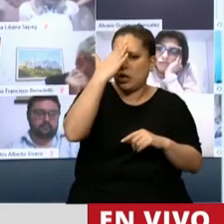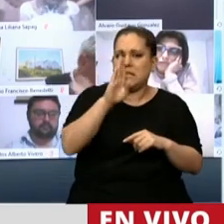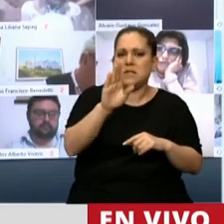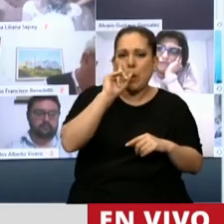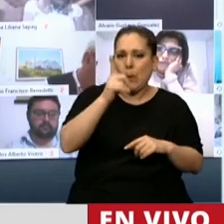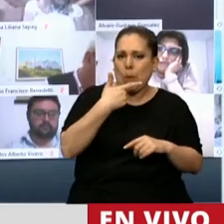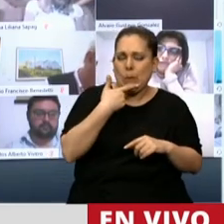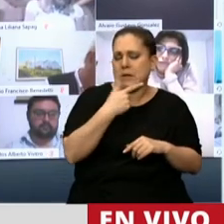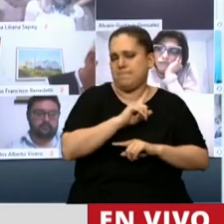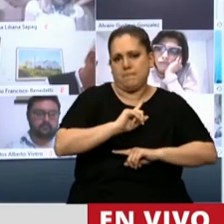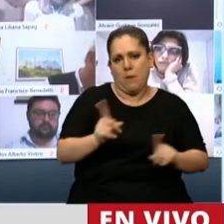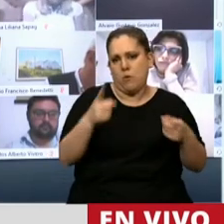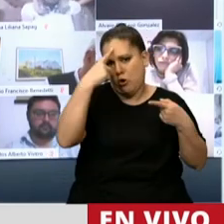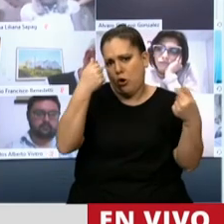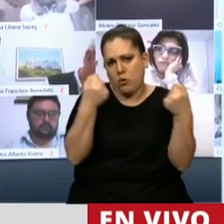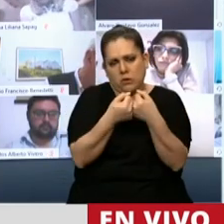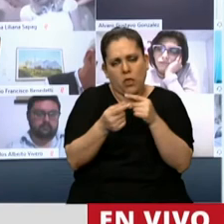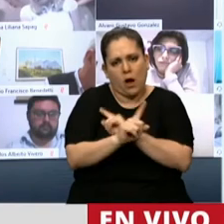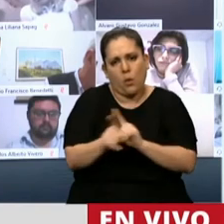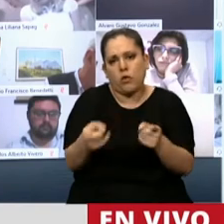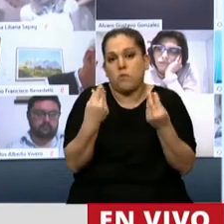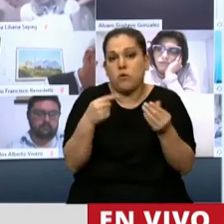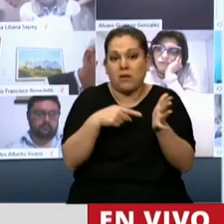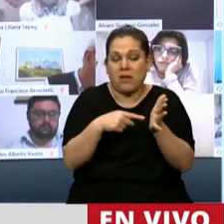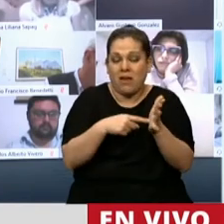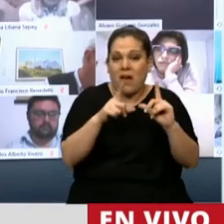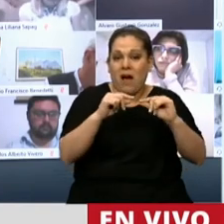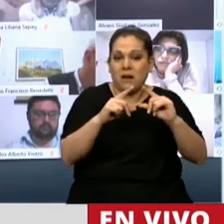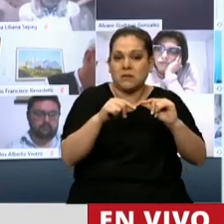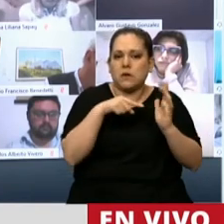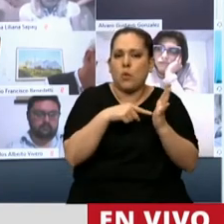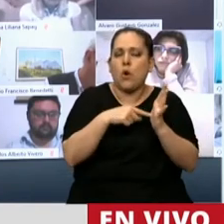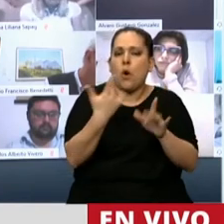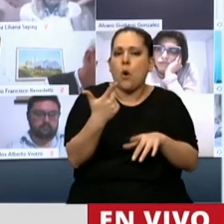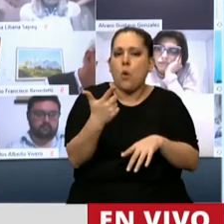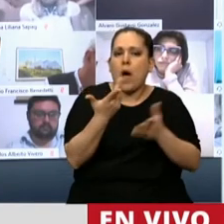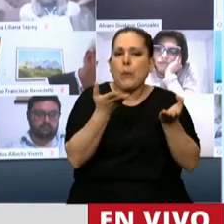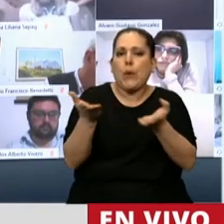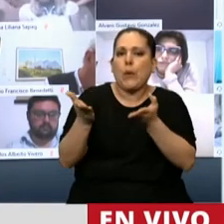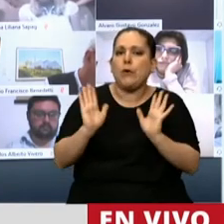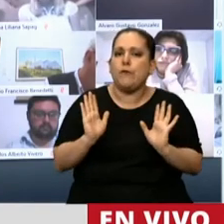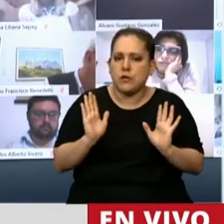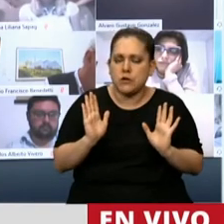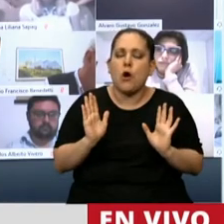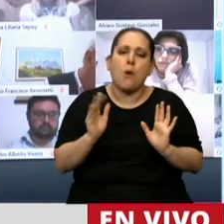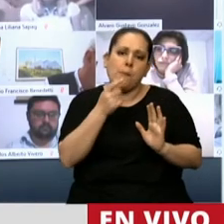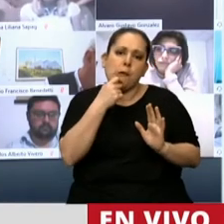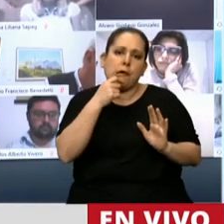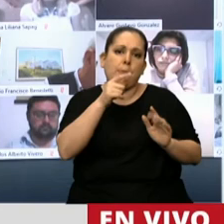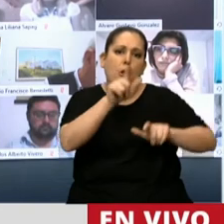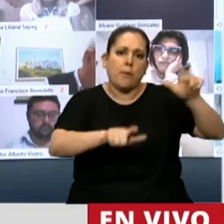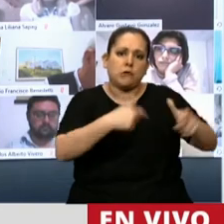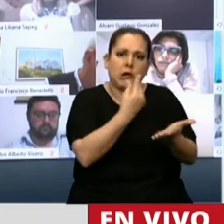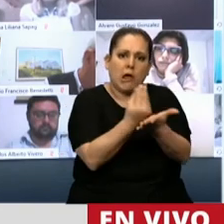tampoco me parece bien porque ahí se le pierden los beneficios por causas de reducción del